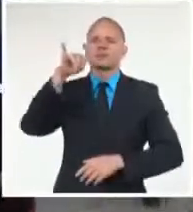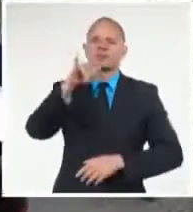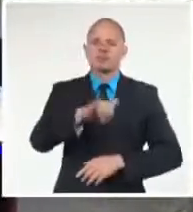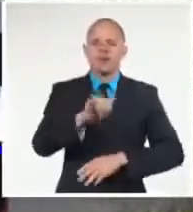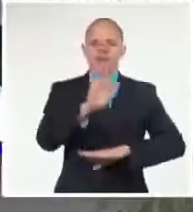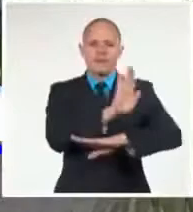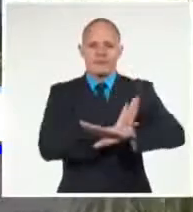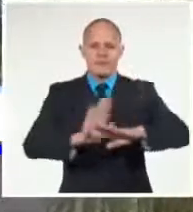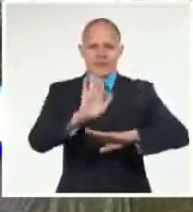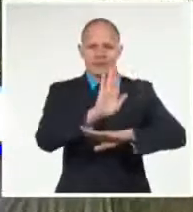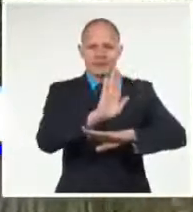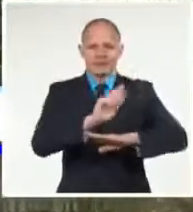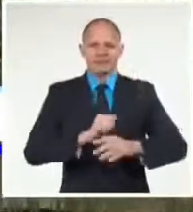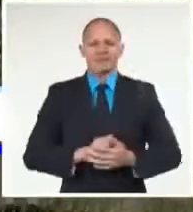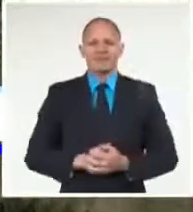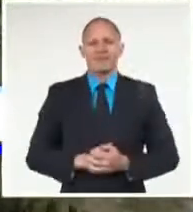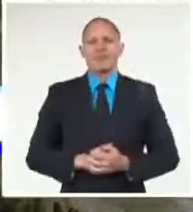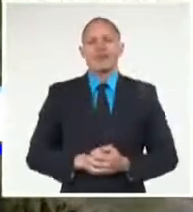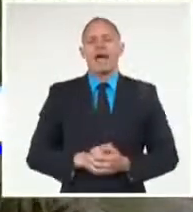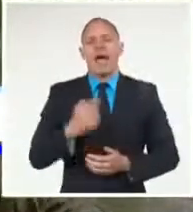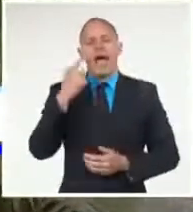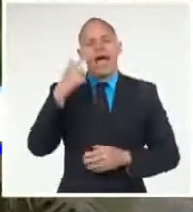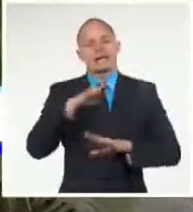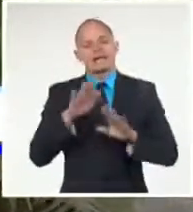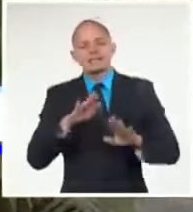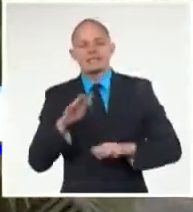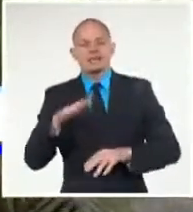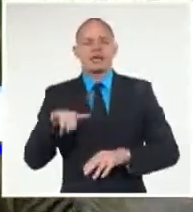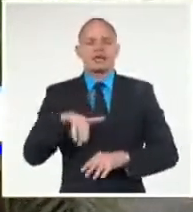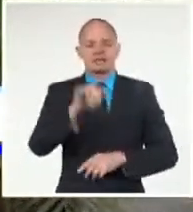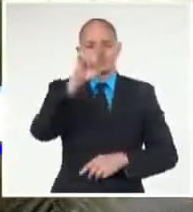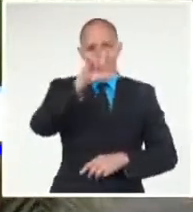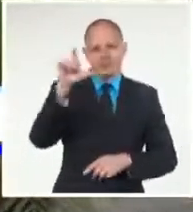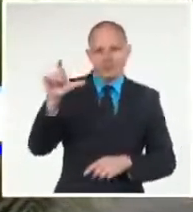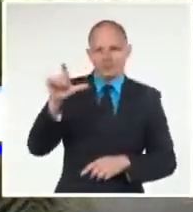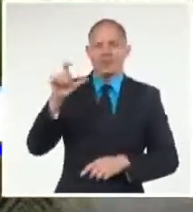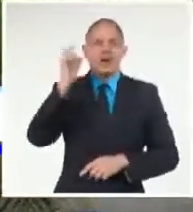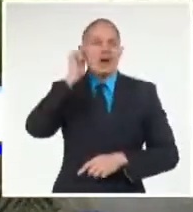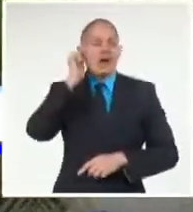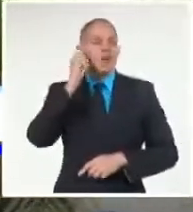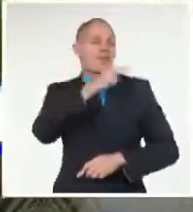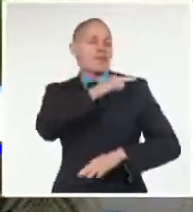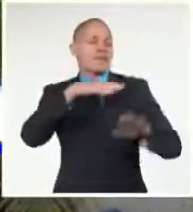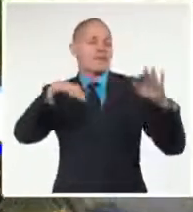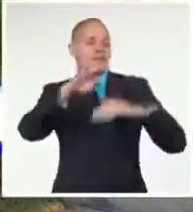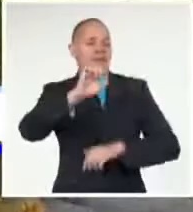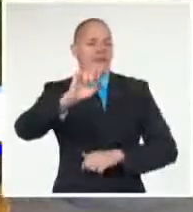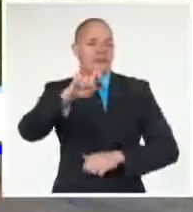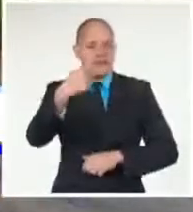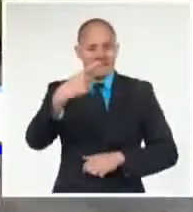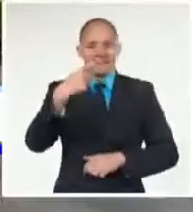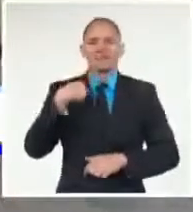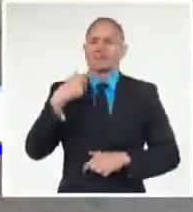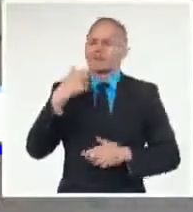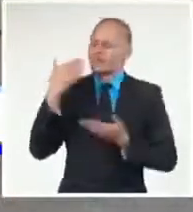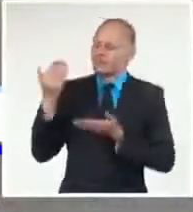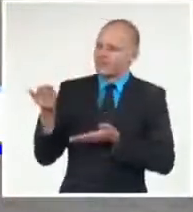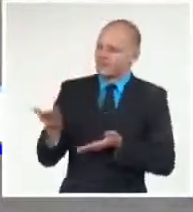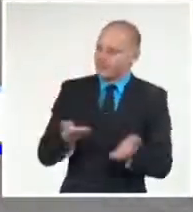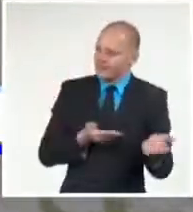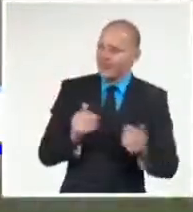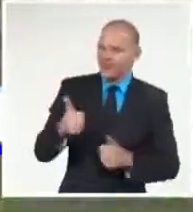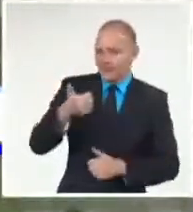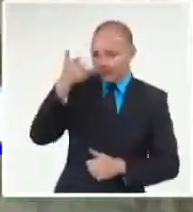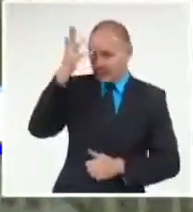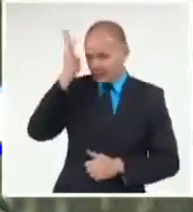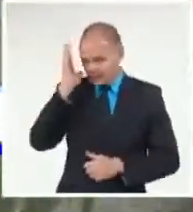solidaridad. Al Aeropuerto Internacional, Grant Lee Adams acudió la primera ministra, Miamor Motley, para darle la bienvenida al jefe